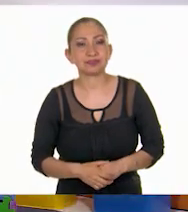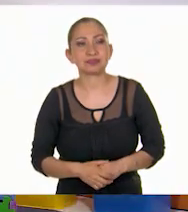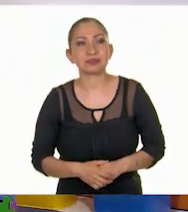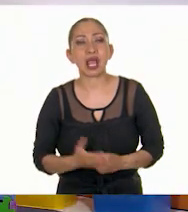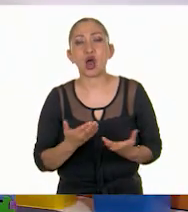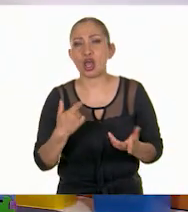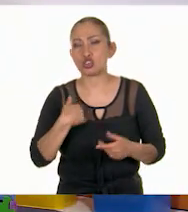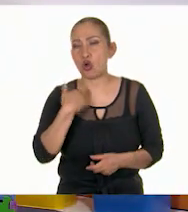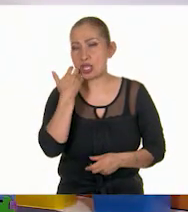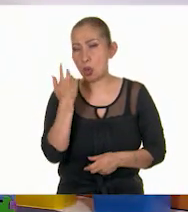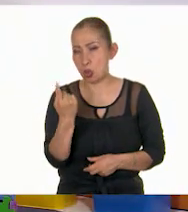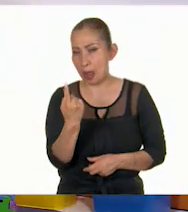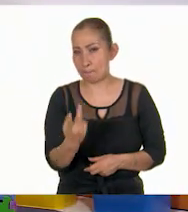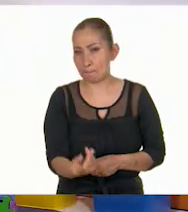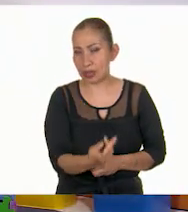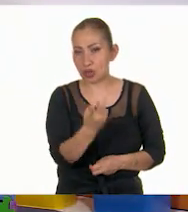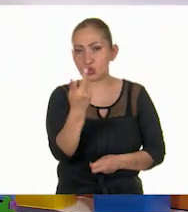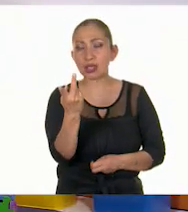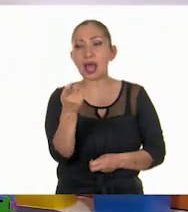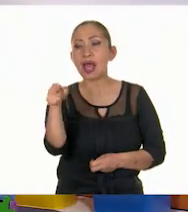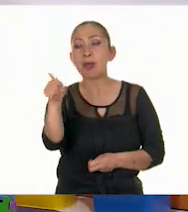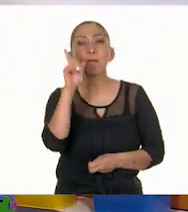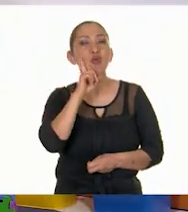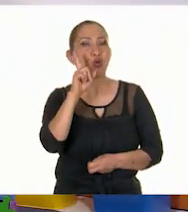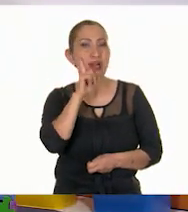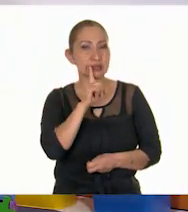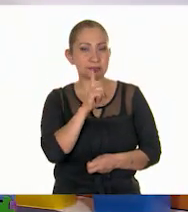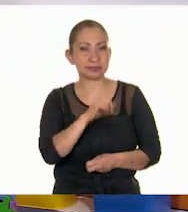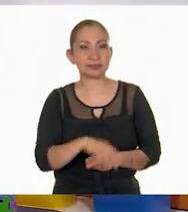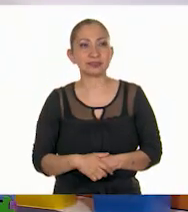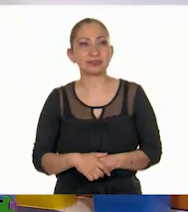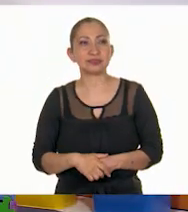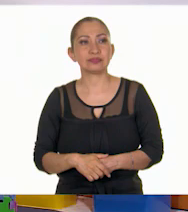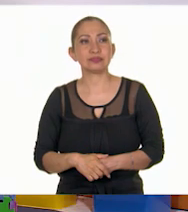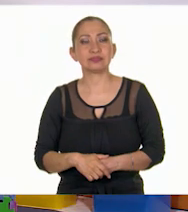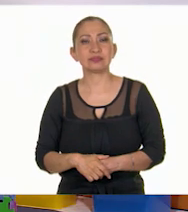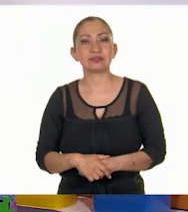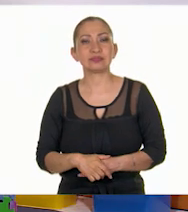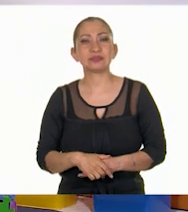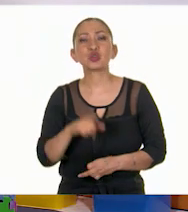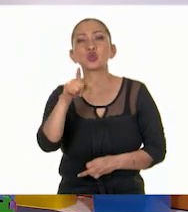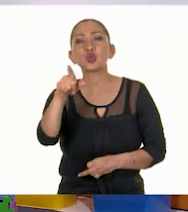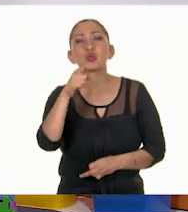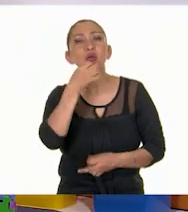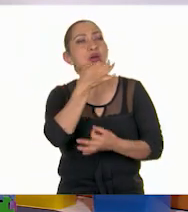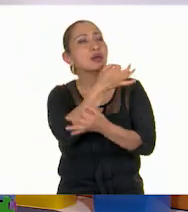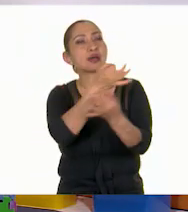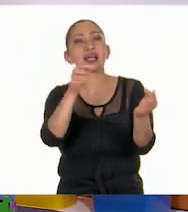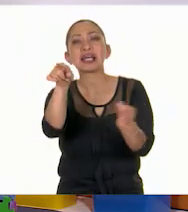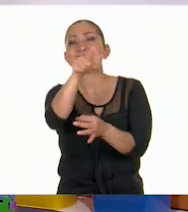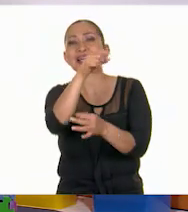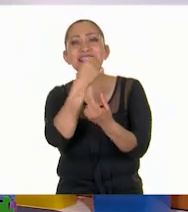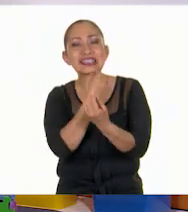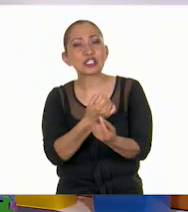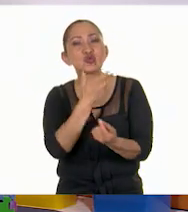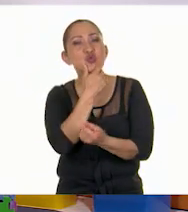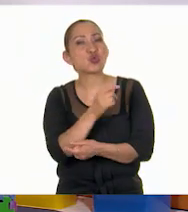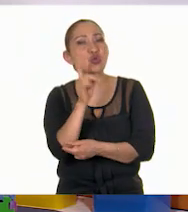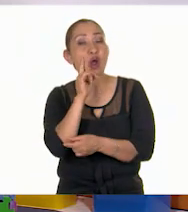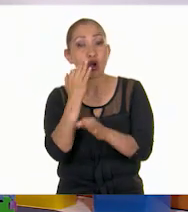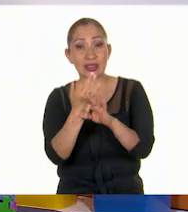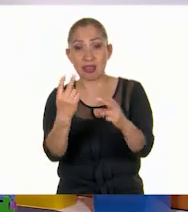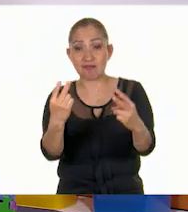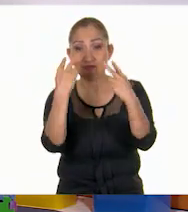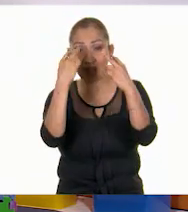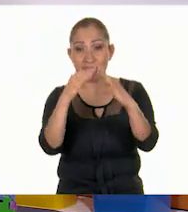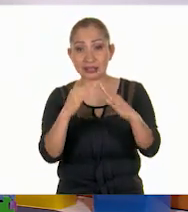yo quisiera hacerle una pregunta a la especialista. ¿Qué les podrías decir a los niños y niñas que nos